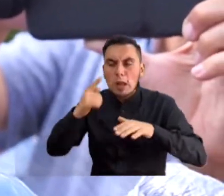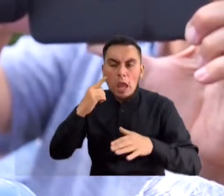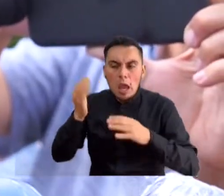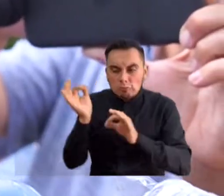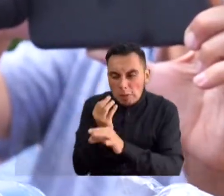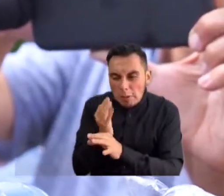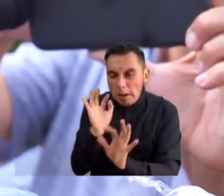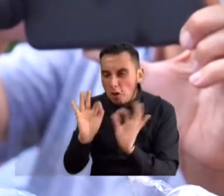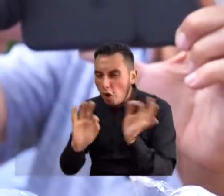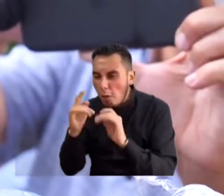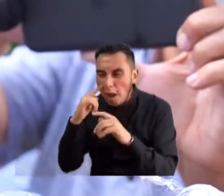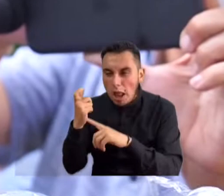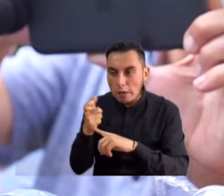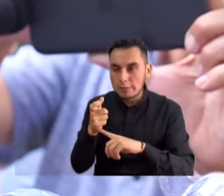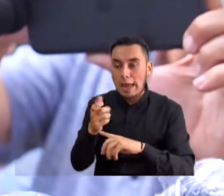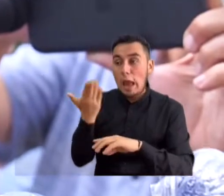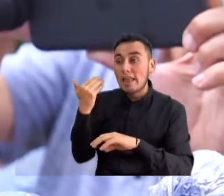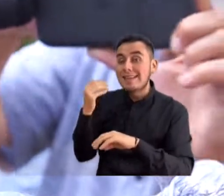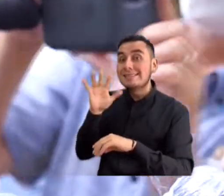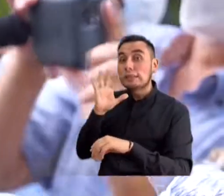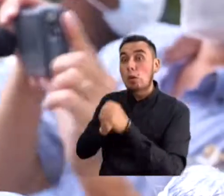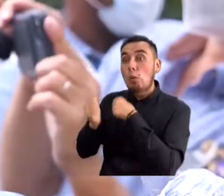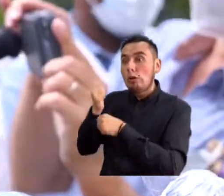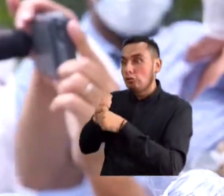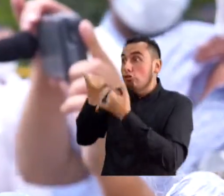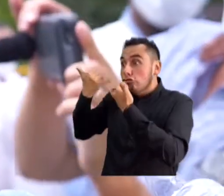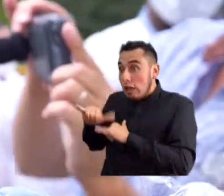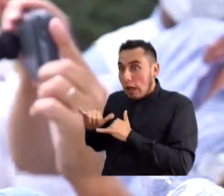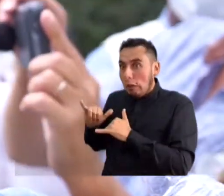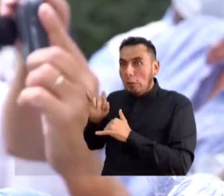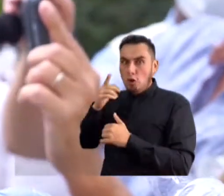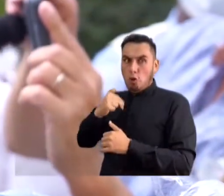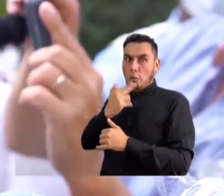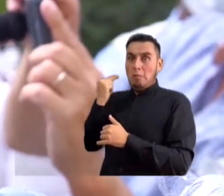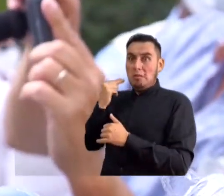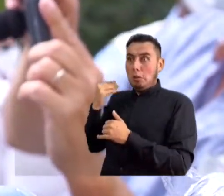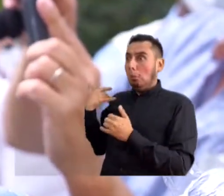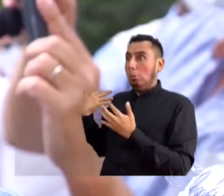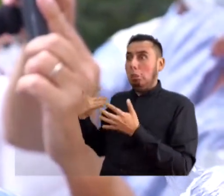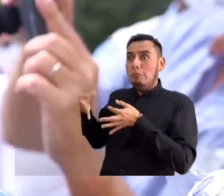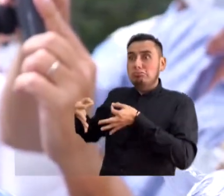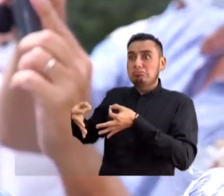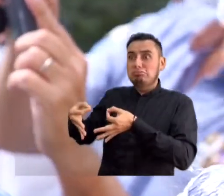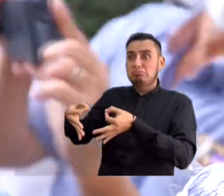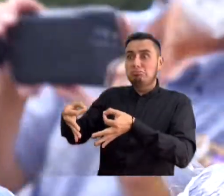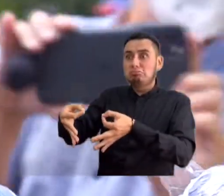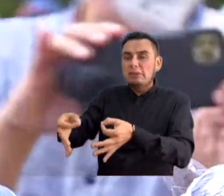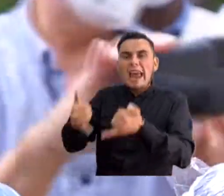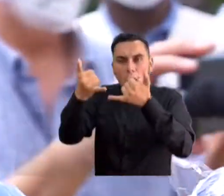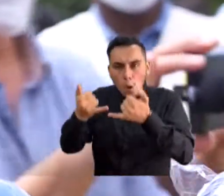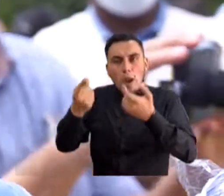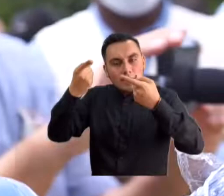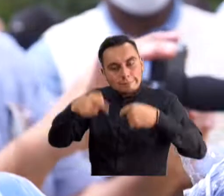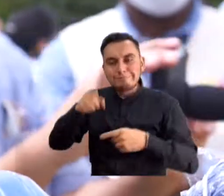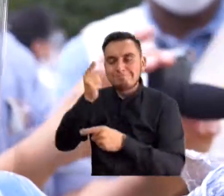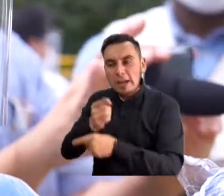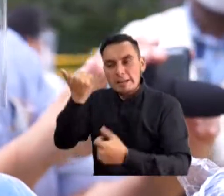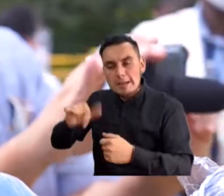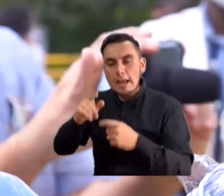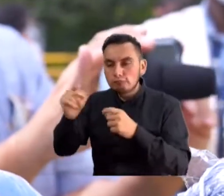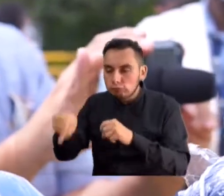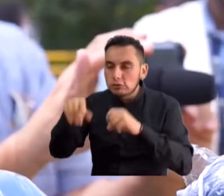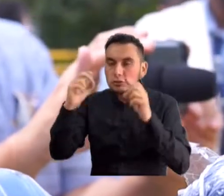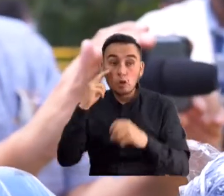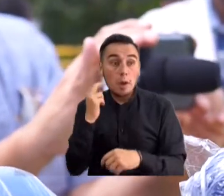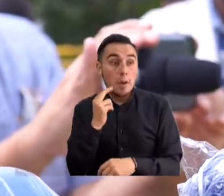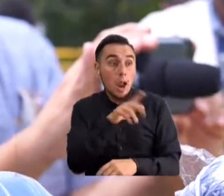a caminar. Y la obra que hace cinco años debía estar lista, pues definitivamente la puedan tener